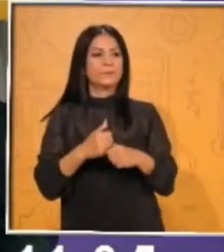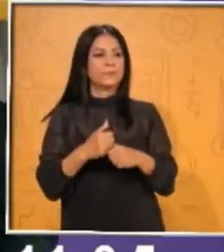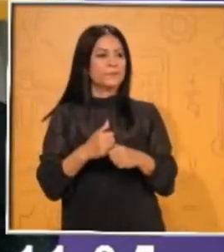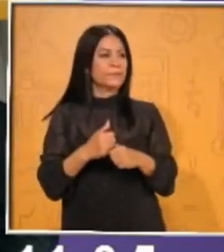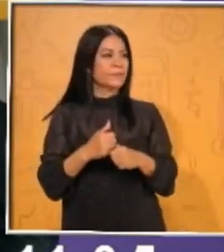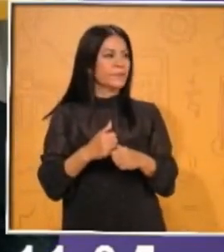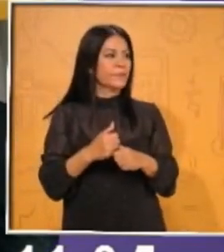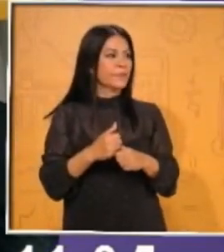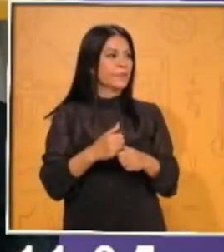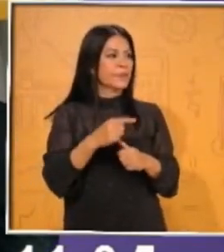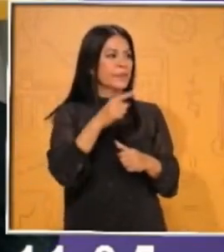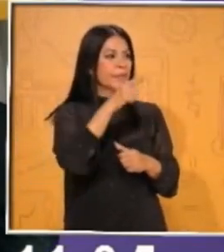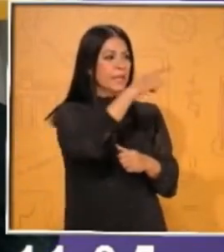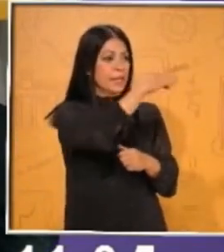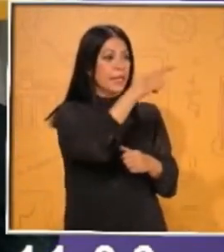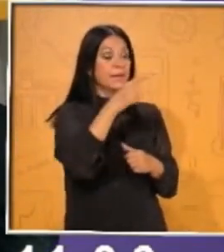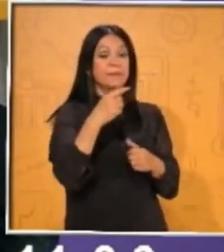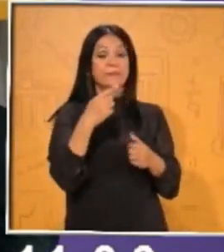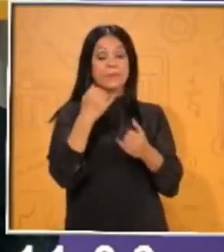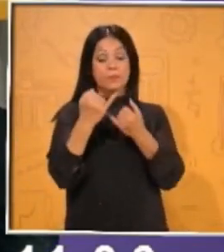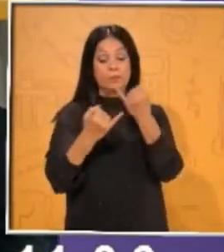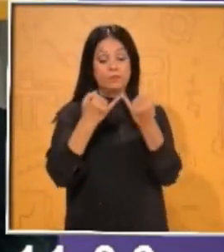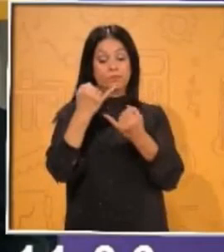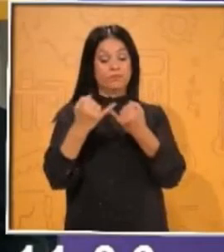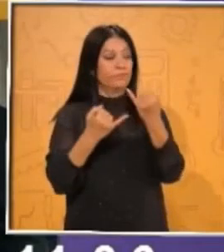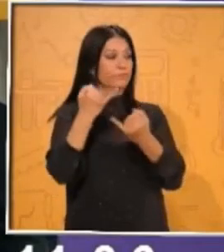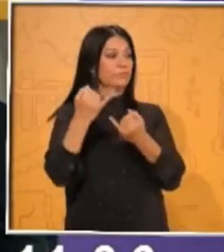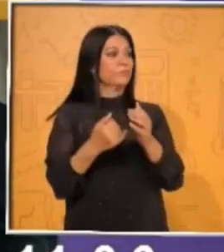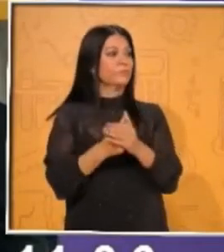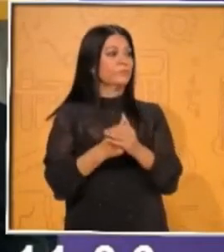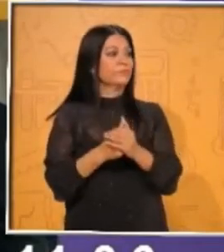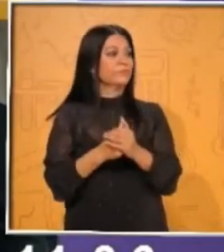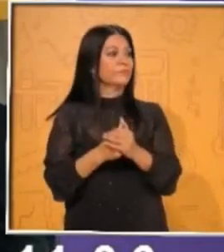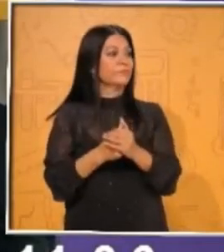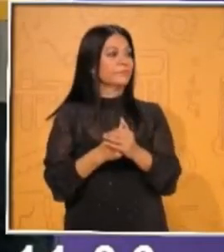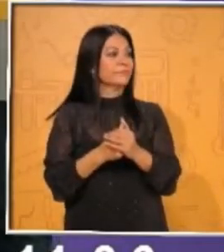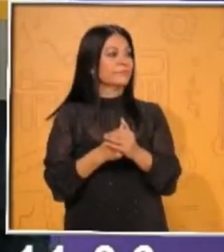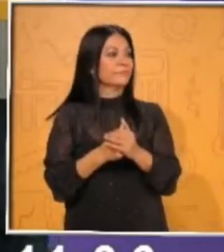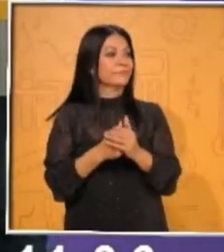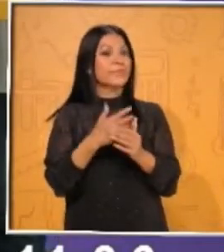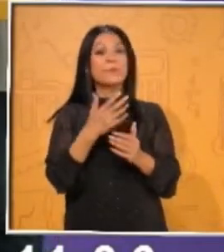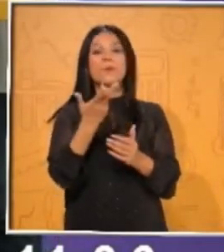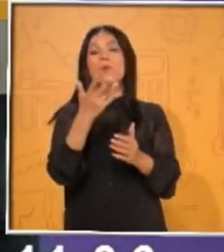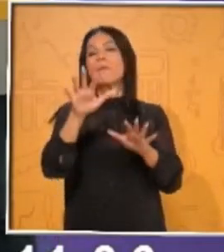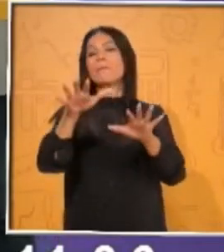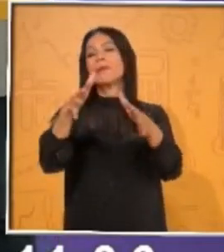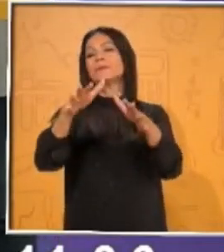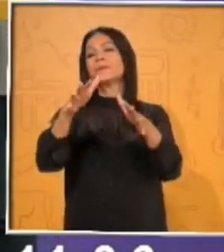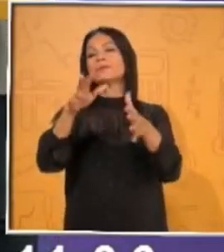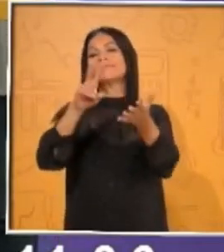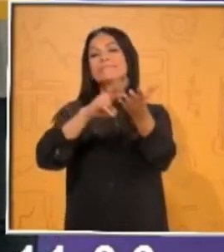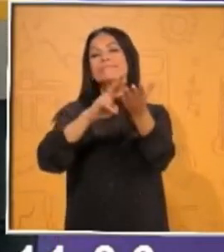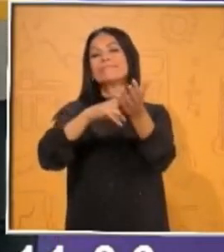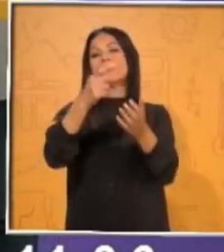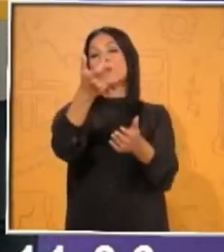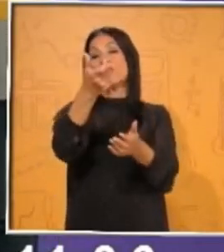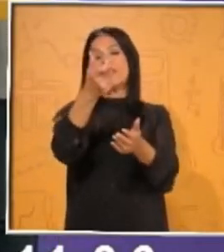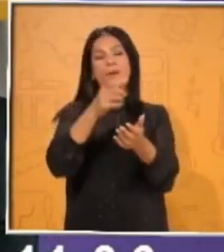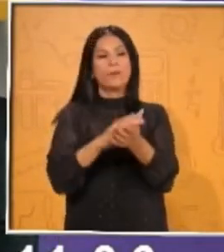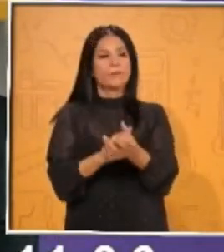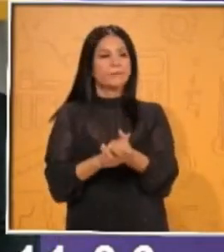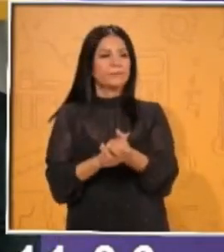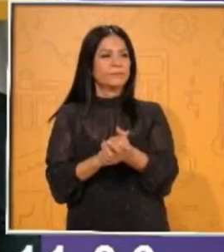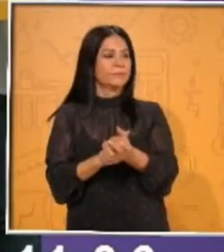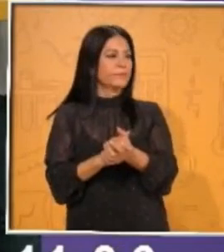ser la encargada de dosificar los puntos. Tiene mucho dinero la maestra Adriana. Sí, muchísimos puntos. Estos son fomis, ¿verdad?